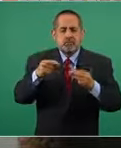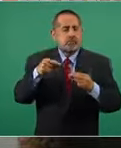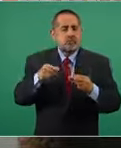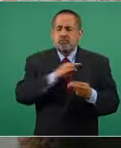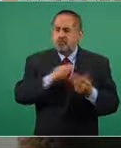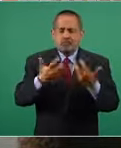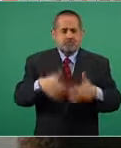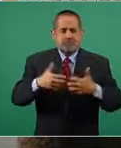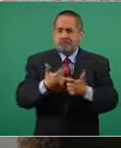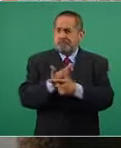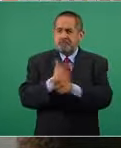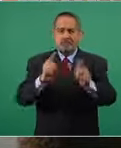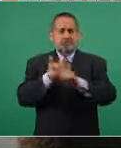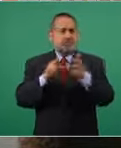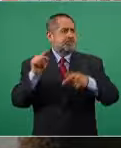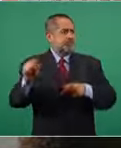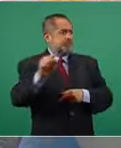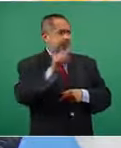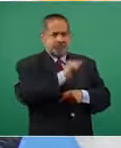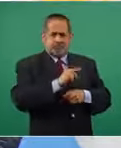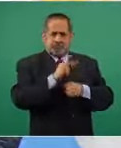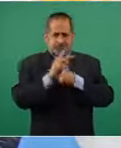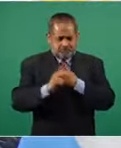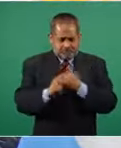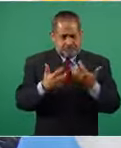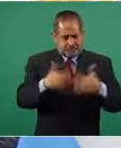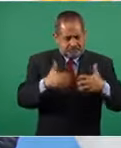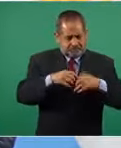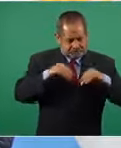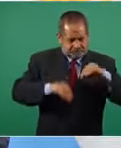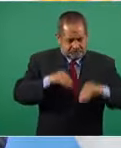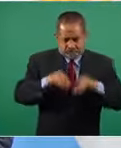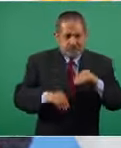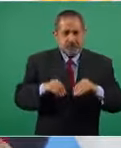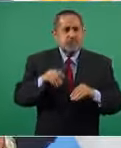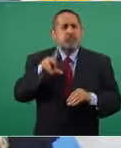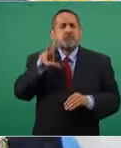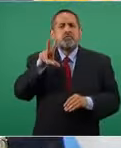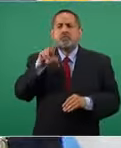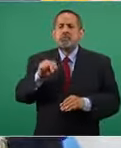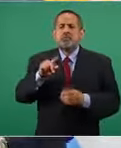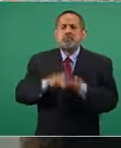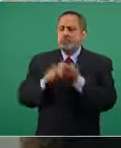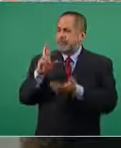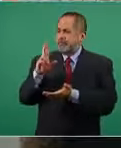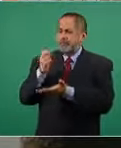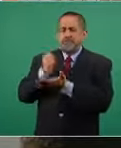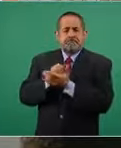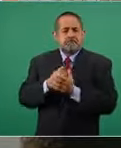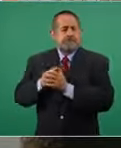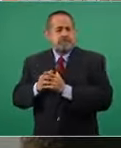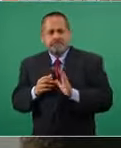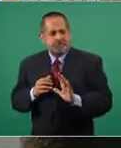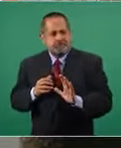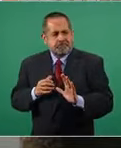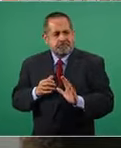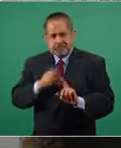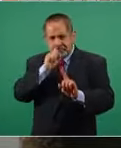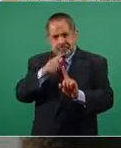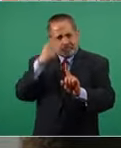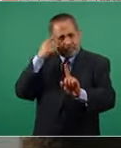producir libremente en sus respectivos países cuál es el propósito el mismo que plantea el presidente